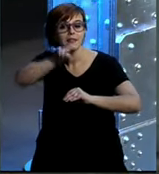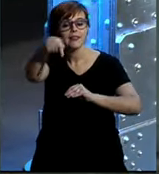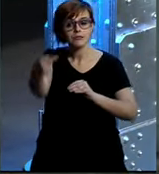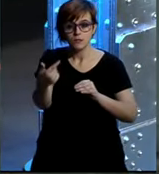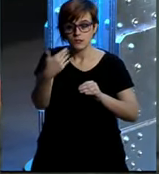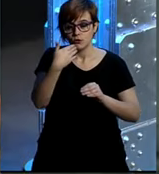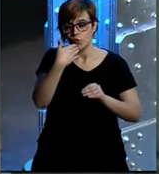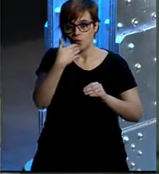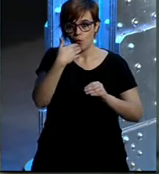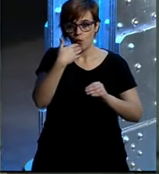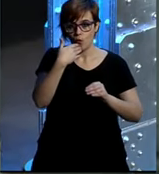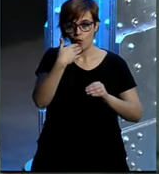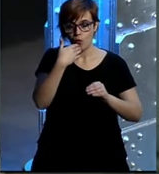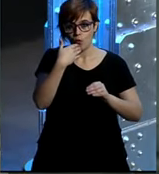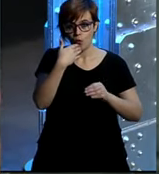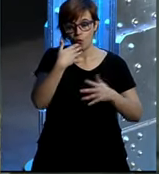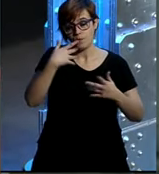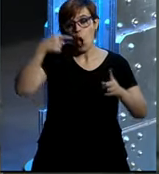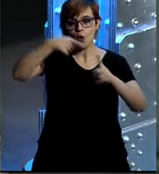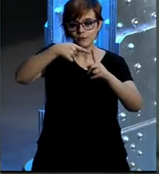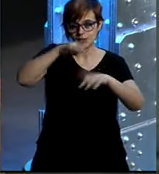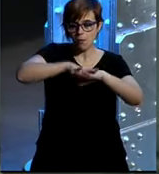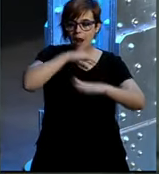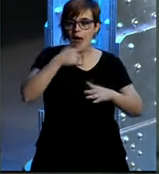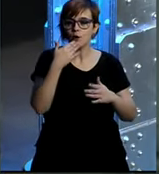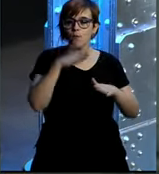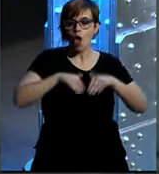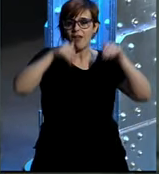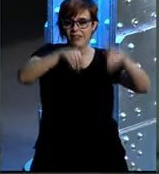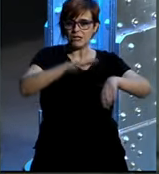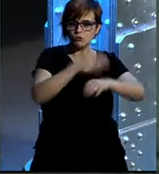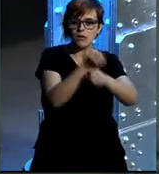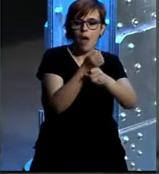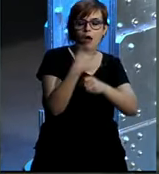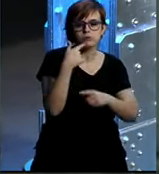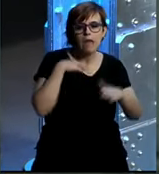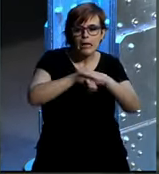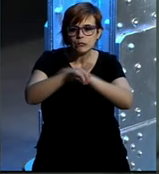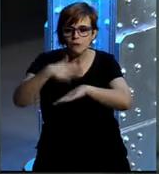gestionar las candidaturas y tal, funciona muy bien.